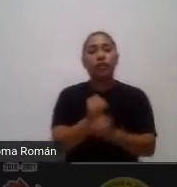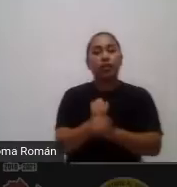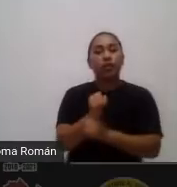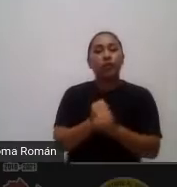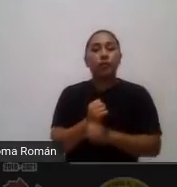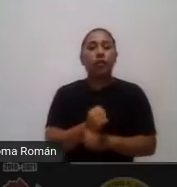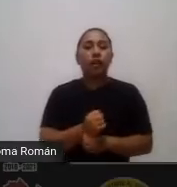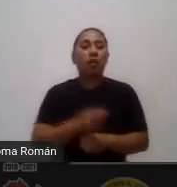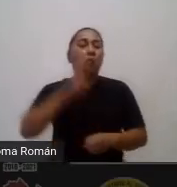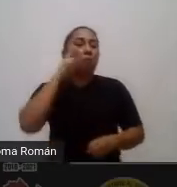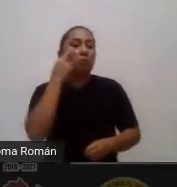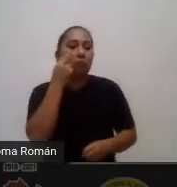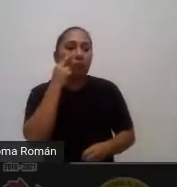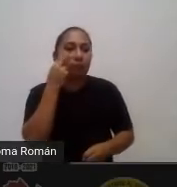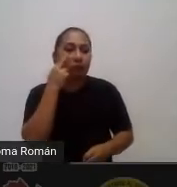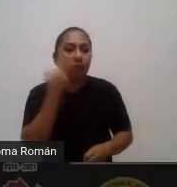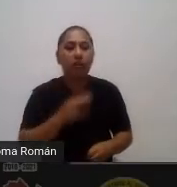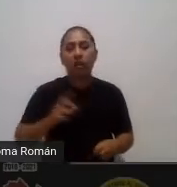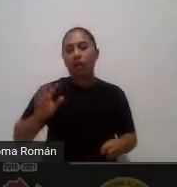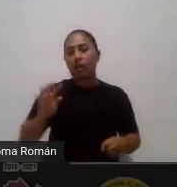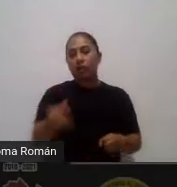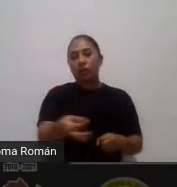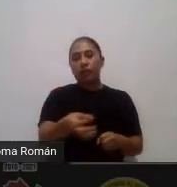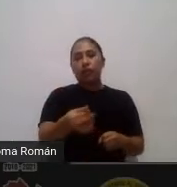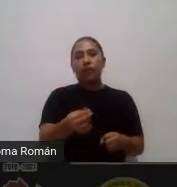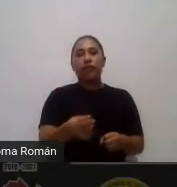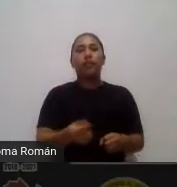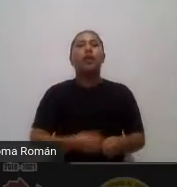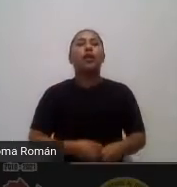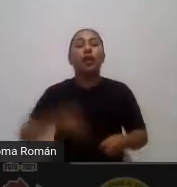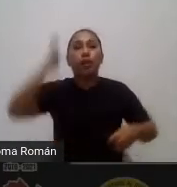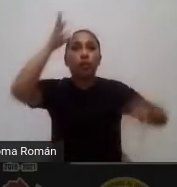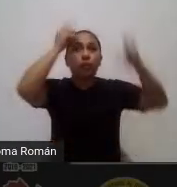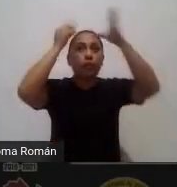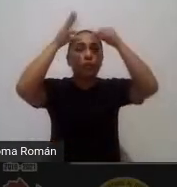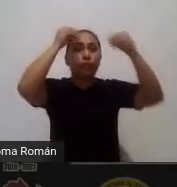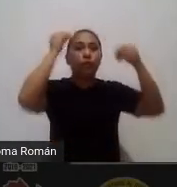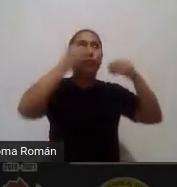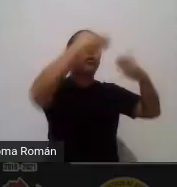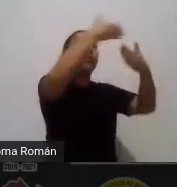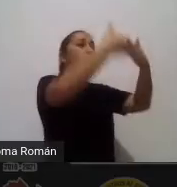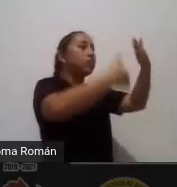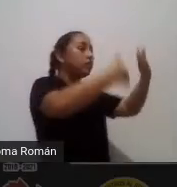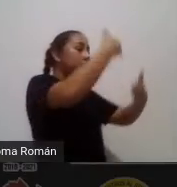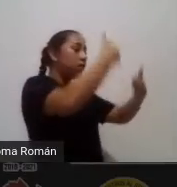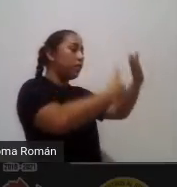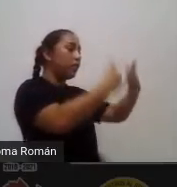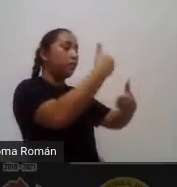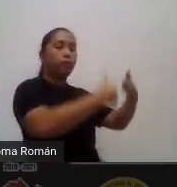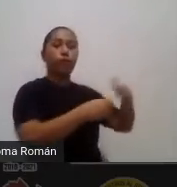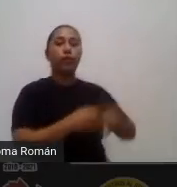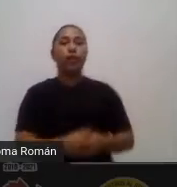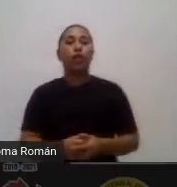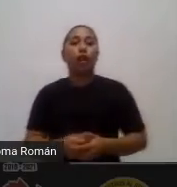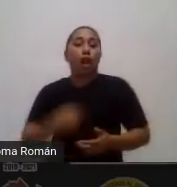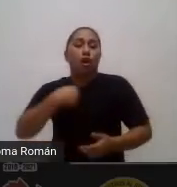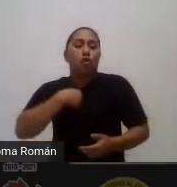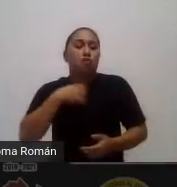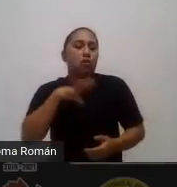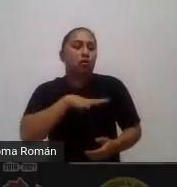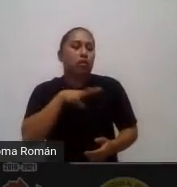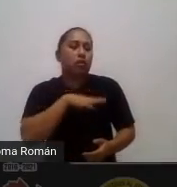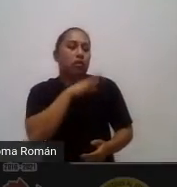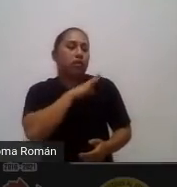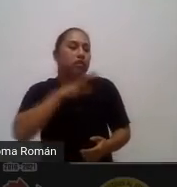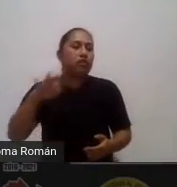abandonados en la calle los ritmos de aprendizaje tampoco pueden ser una barrera porque yo puedo tener a un chico chica con síndrome de down